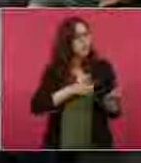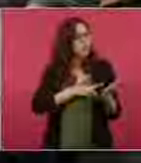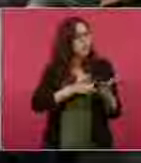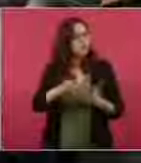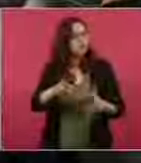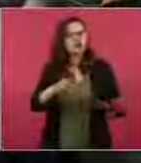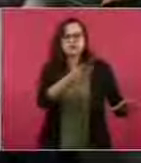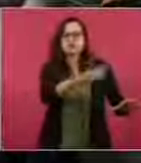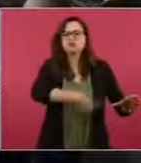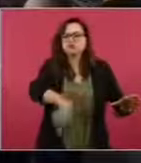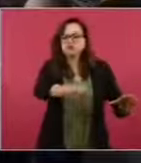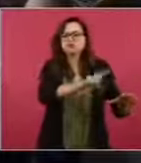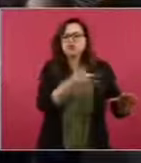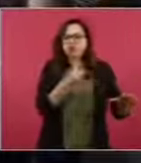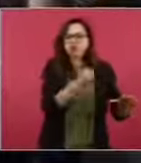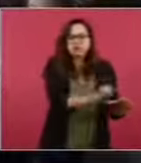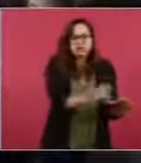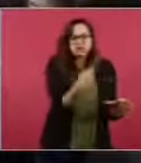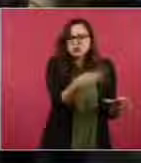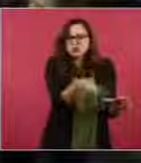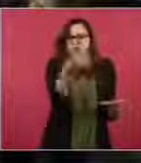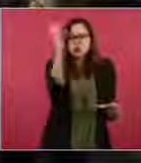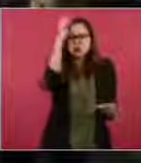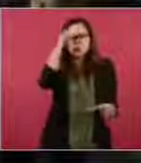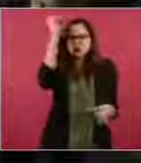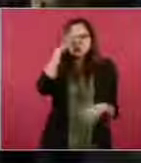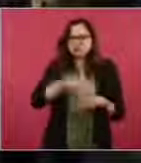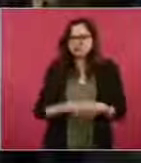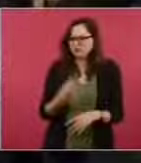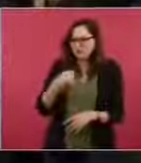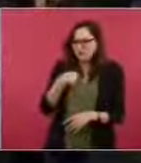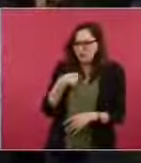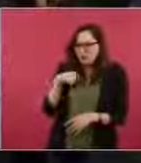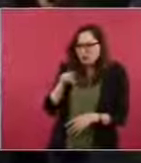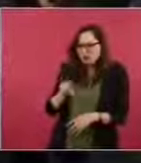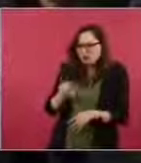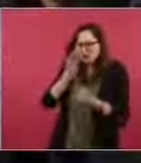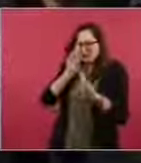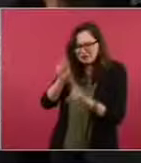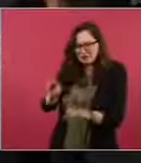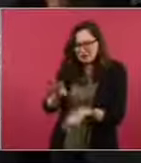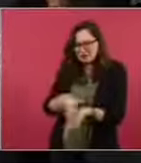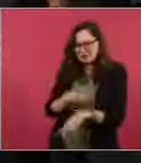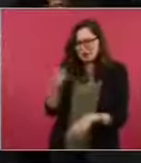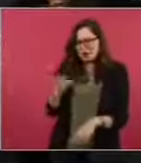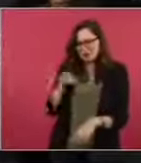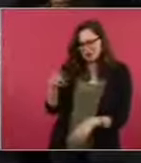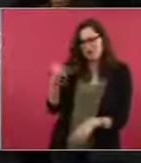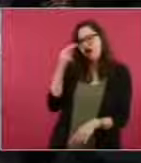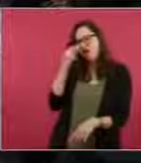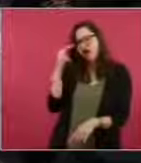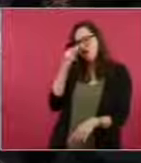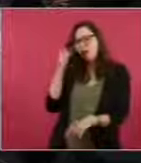¿Por qué te tengo que respetar si tú eres un naco?